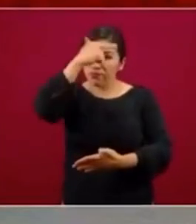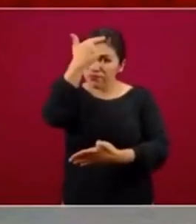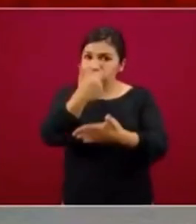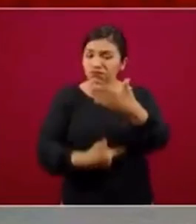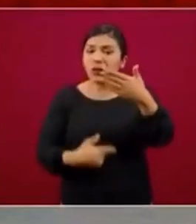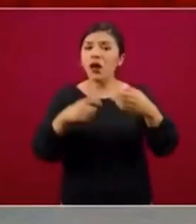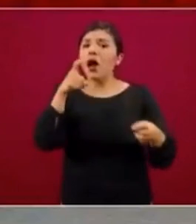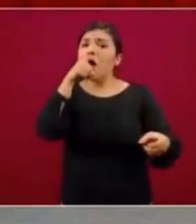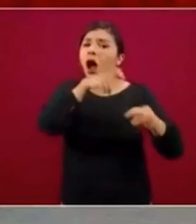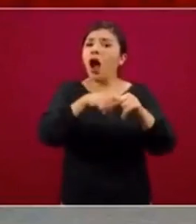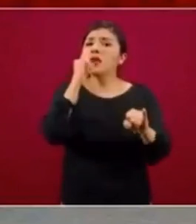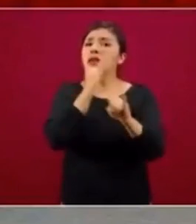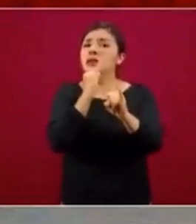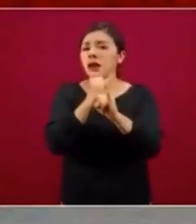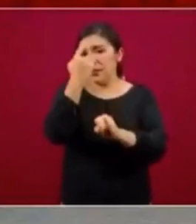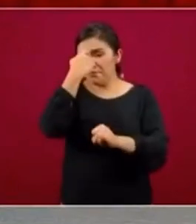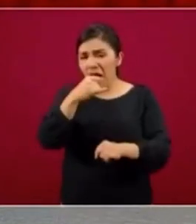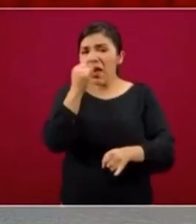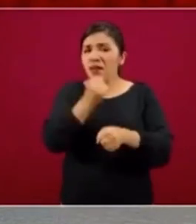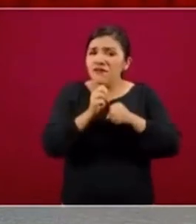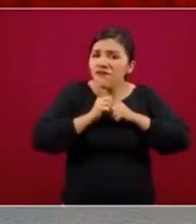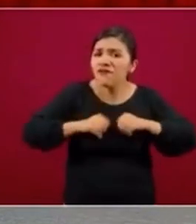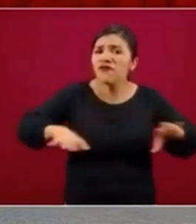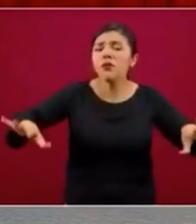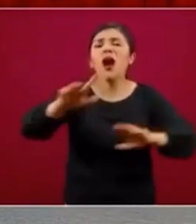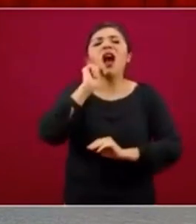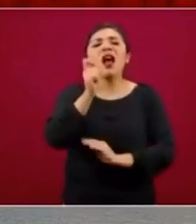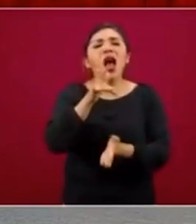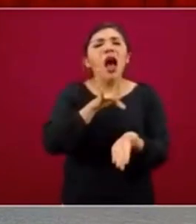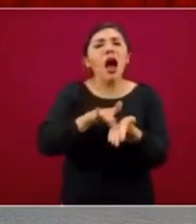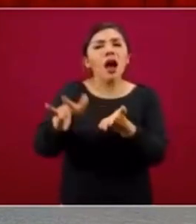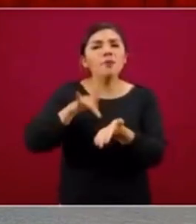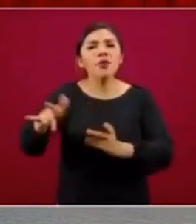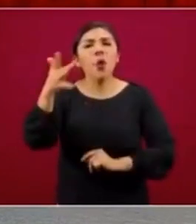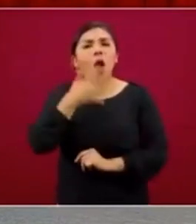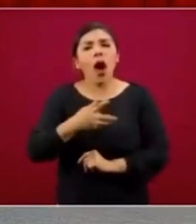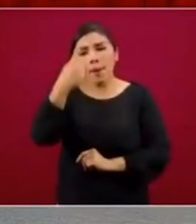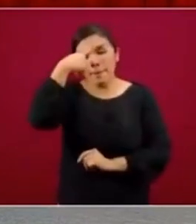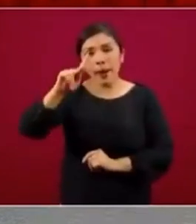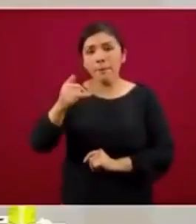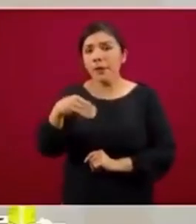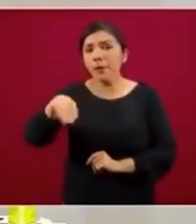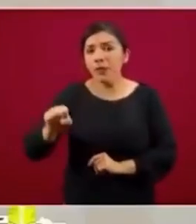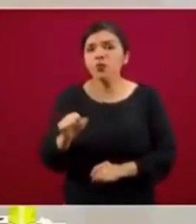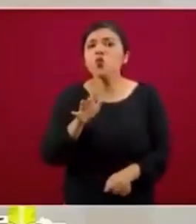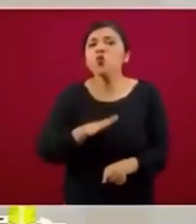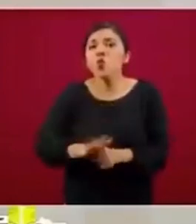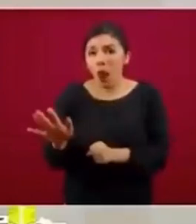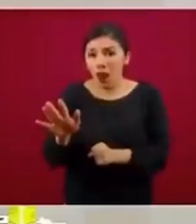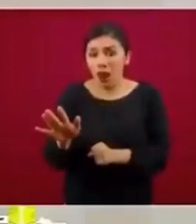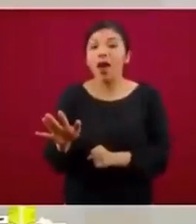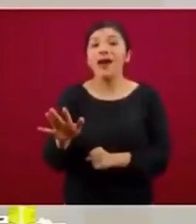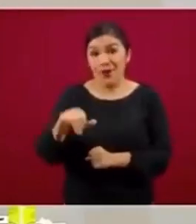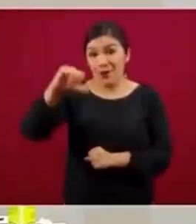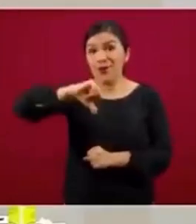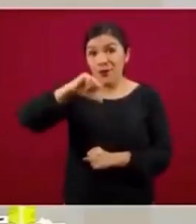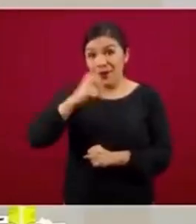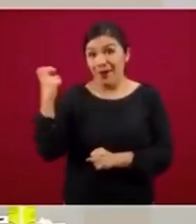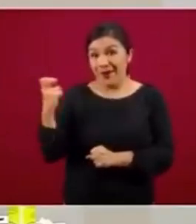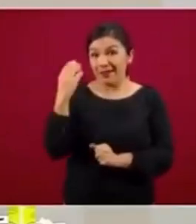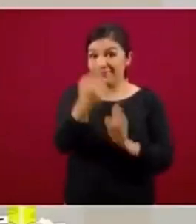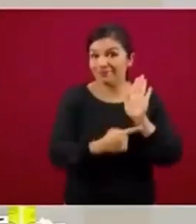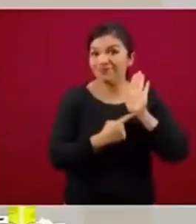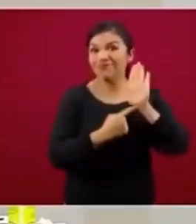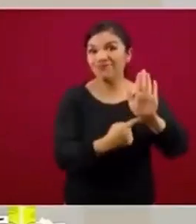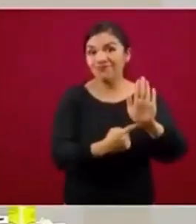plataforma que informe de los apoyos que tenemos para las pymes. Y esto es lo que hoy nos va a